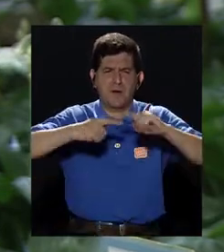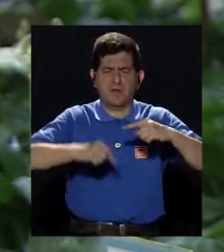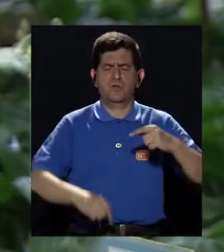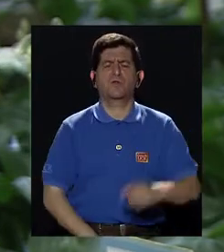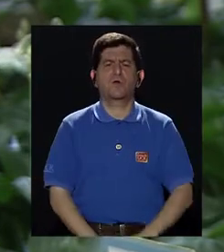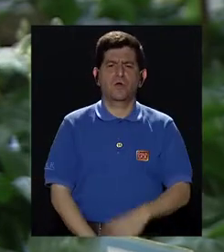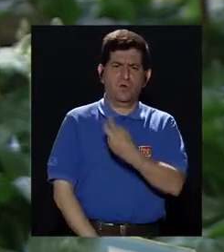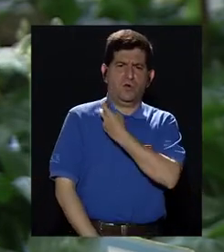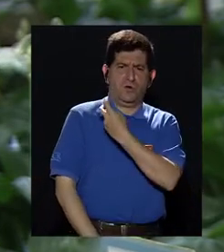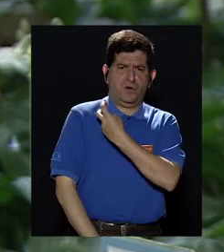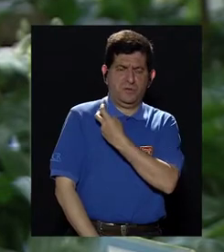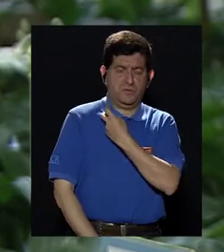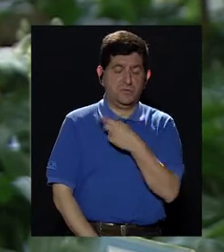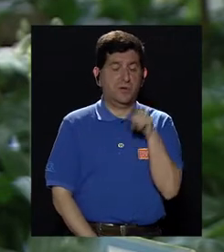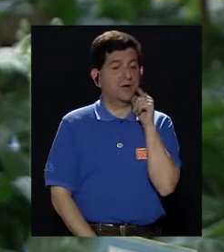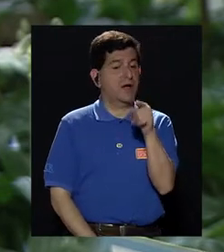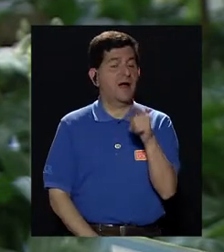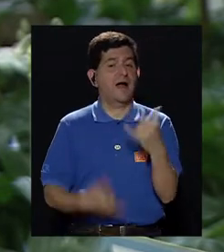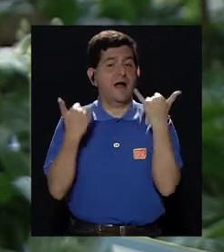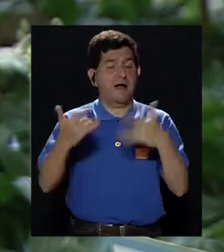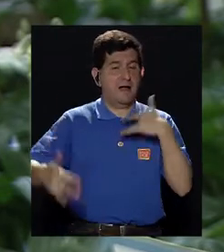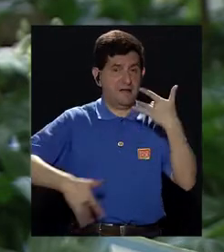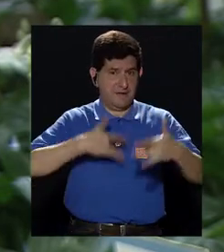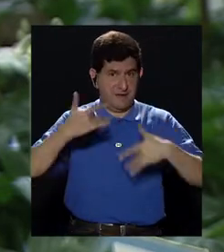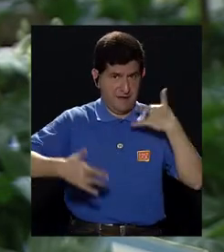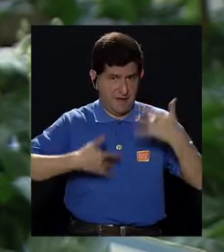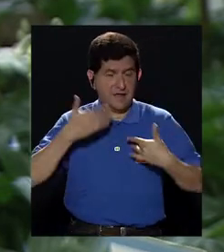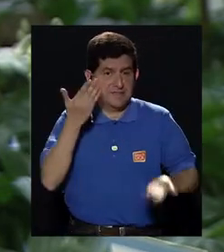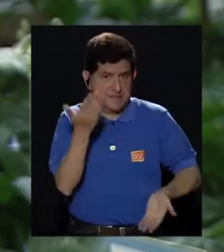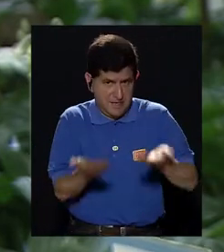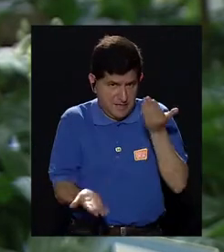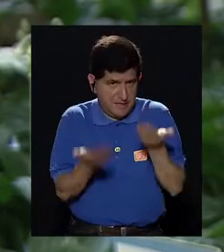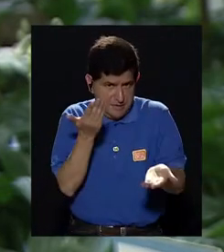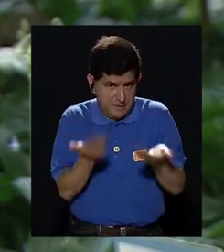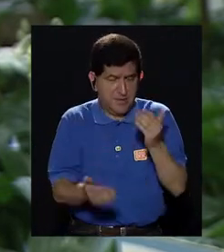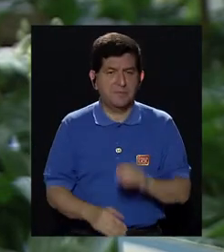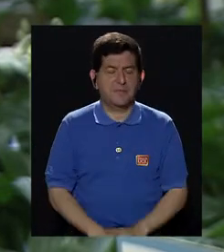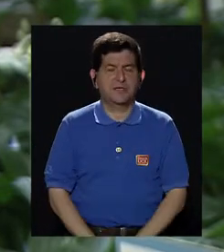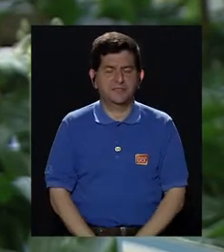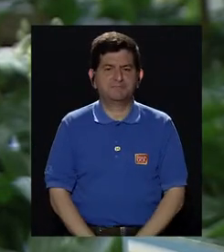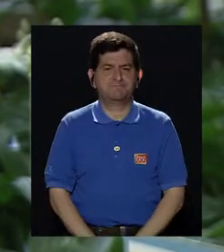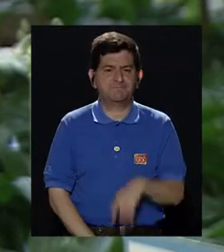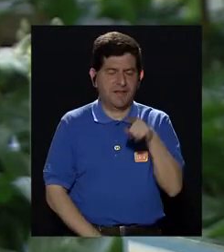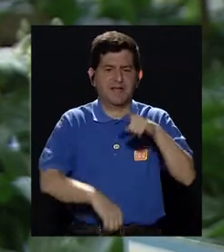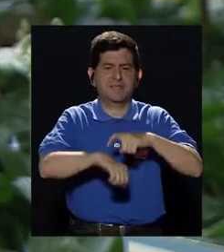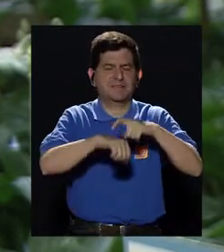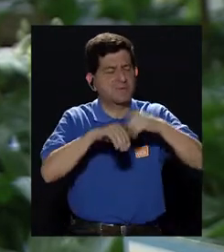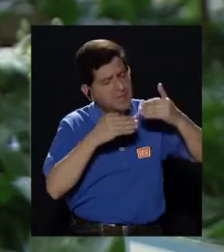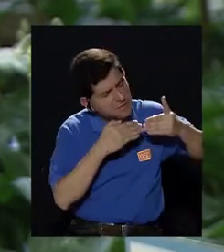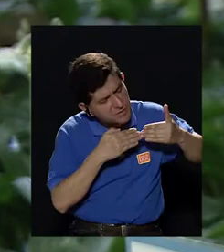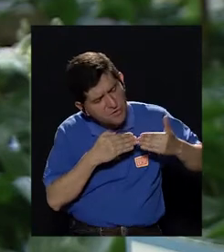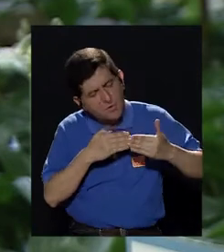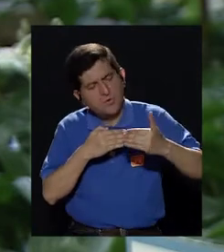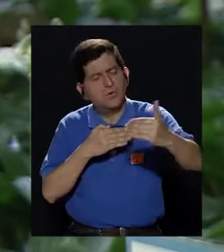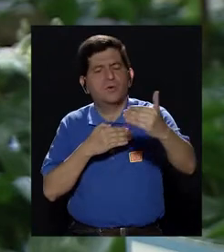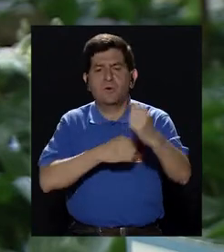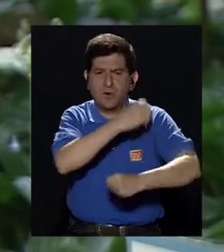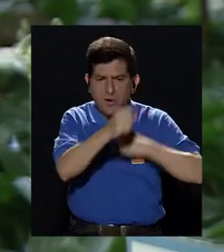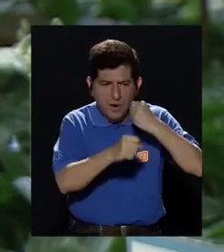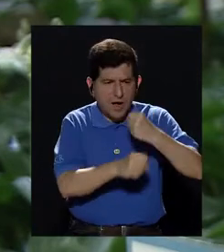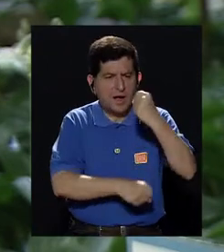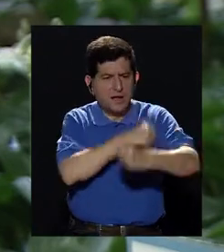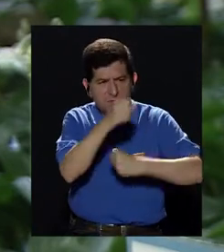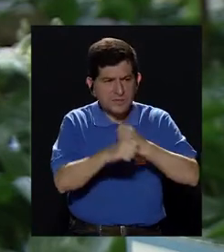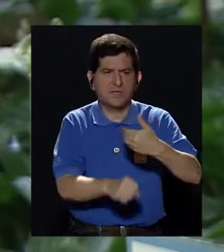etapas tardías. Es decir, cuando ya tenemos síntomas que son atribuibles al cáncer, definitivamente ya han pasado todos esos años en los cuales